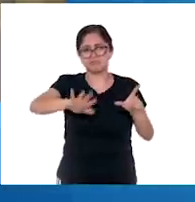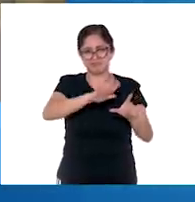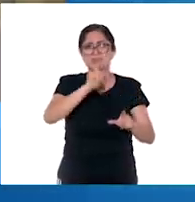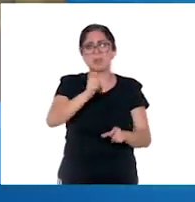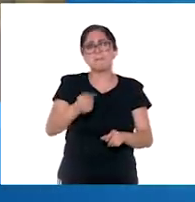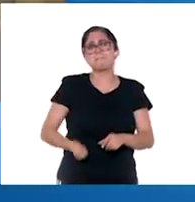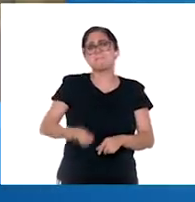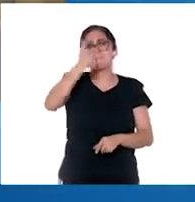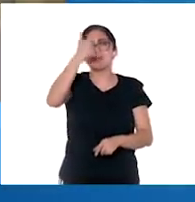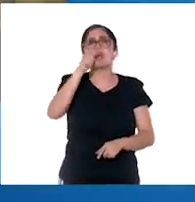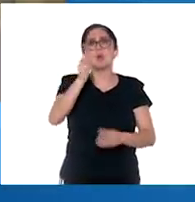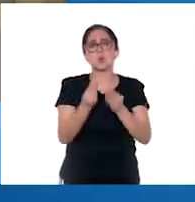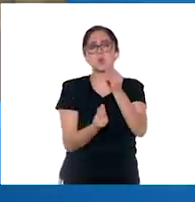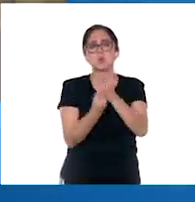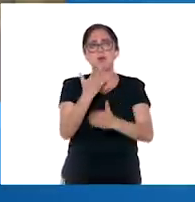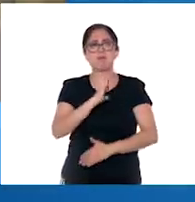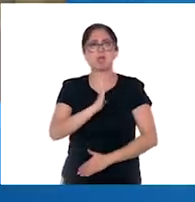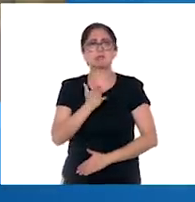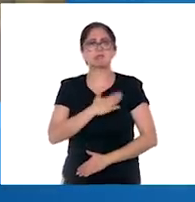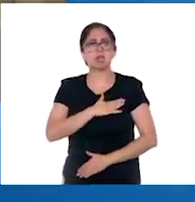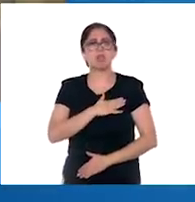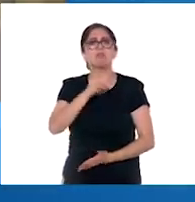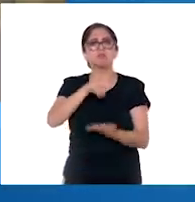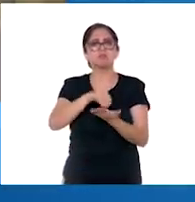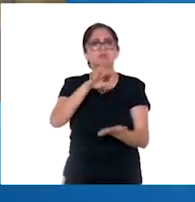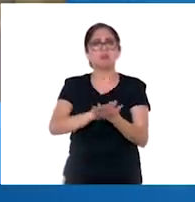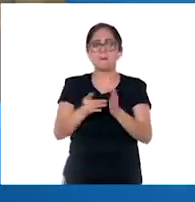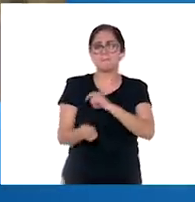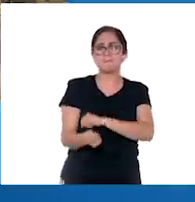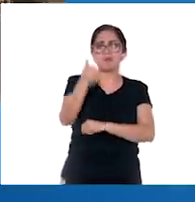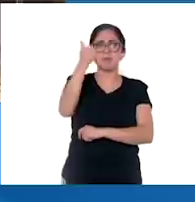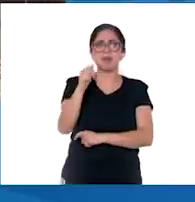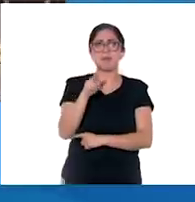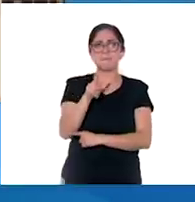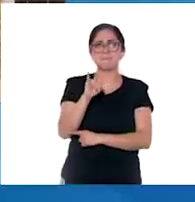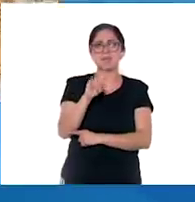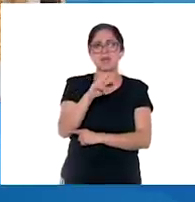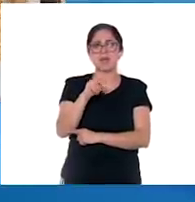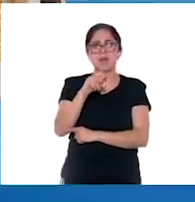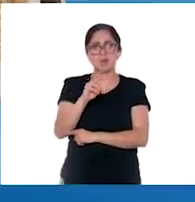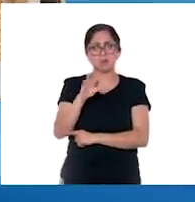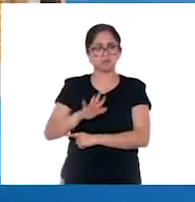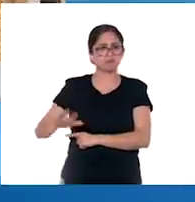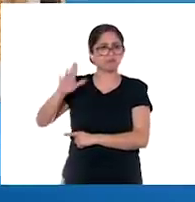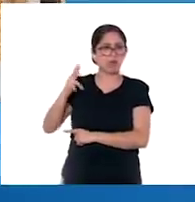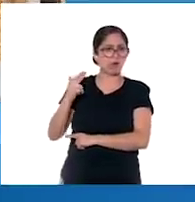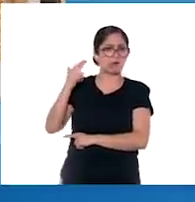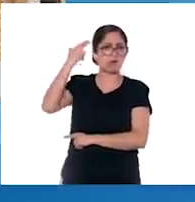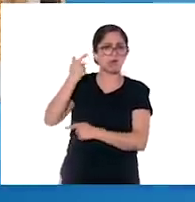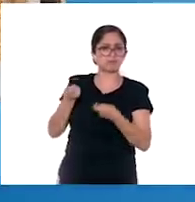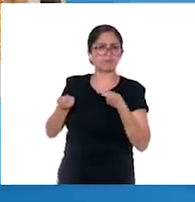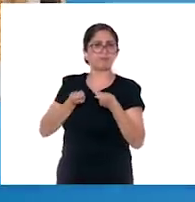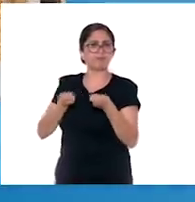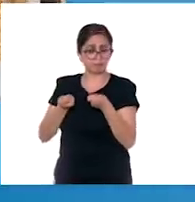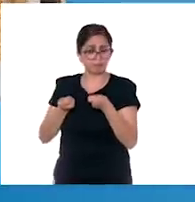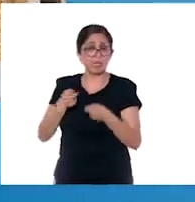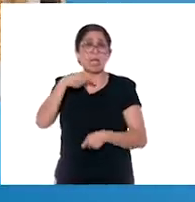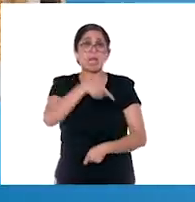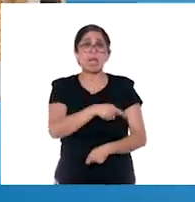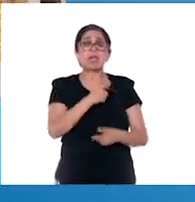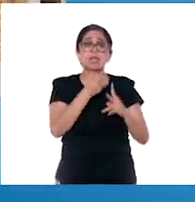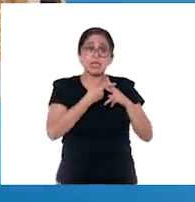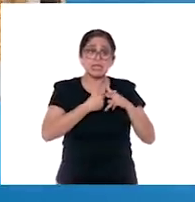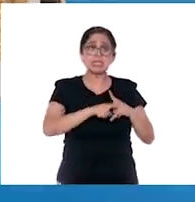México como la capital de la Nueva España, constituyéndolo como el primer virreinato de las Indias. A partir de ese momento, inició el